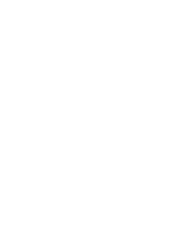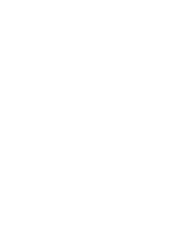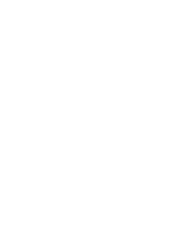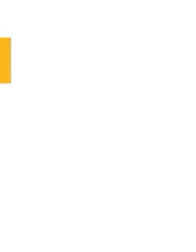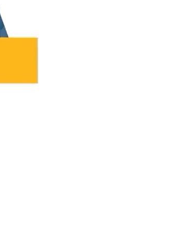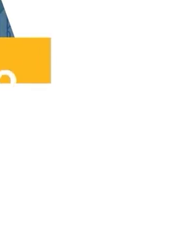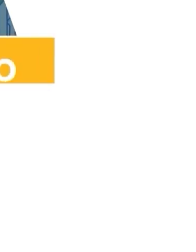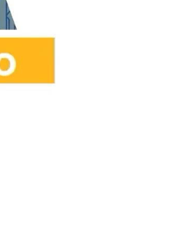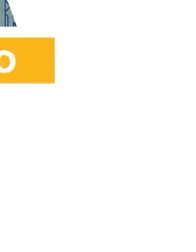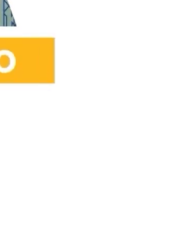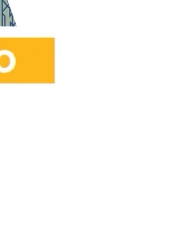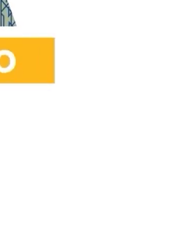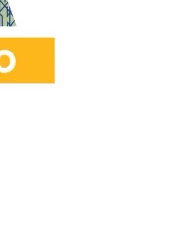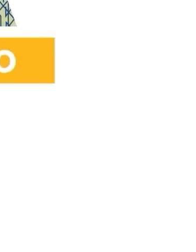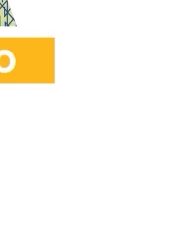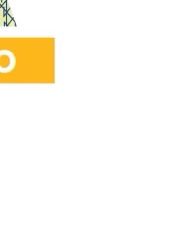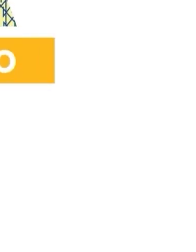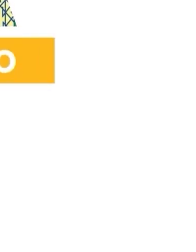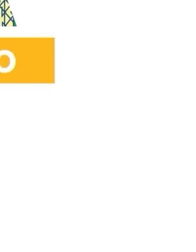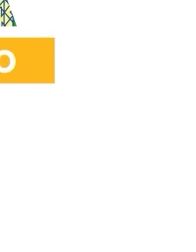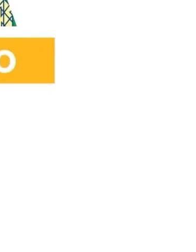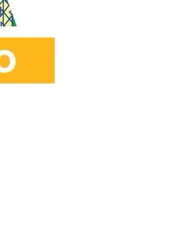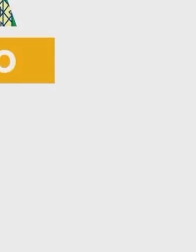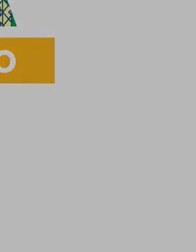Gracias. Gracias. Gracias. Gracias.